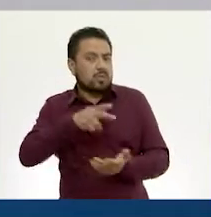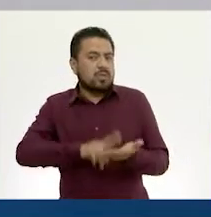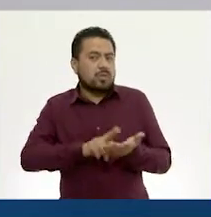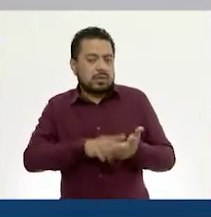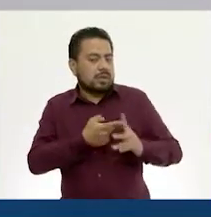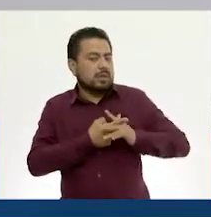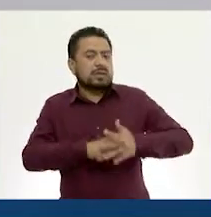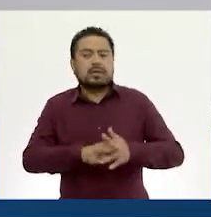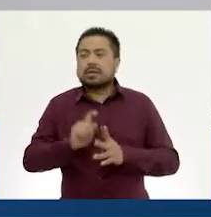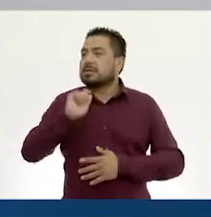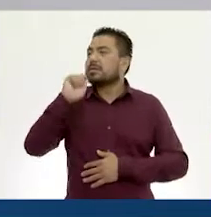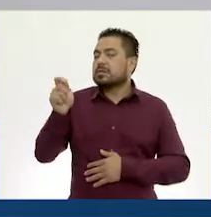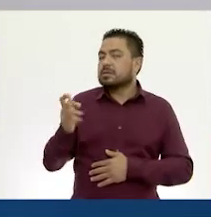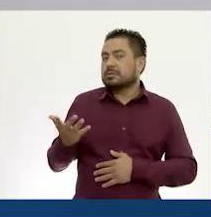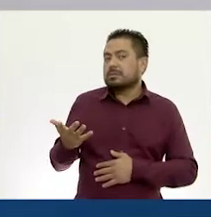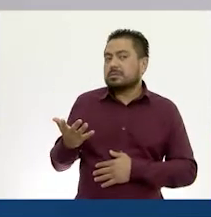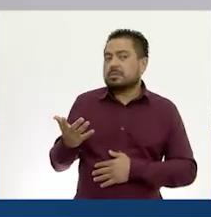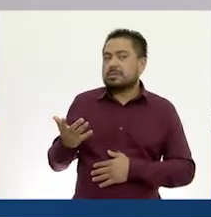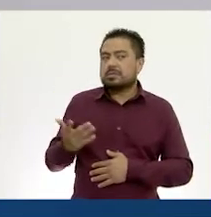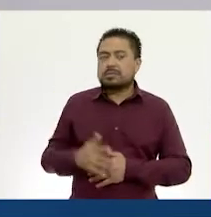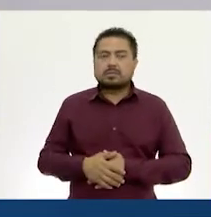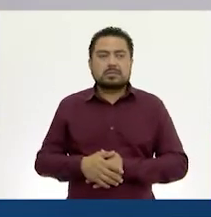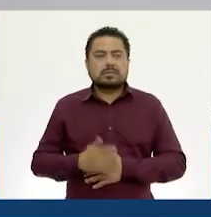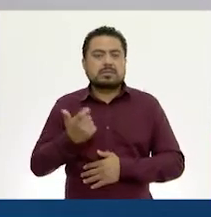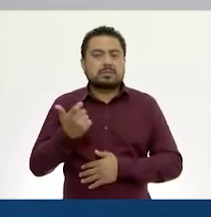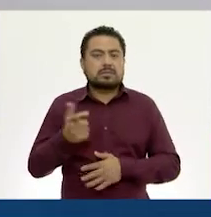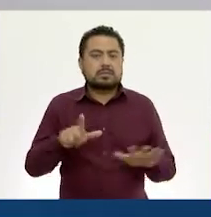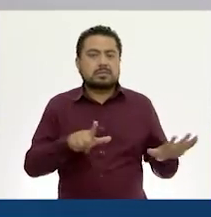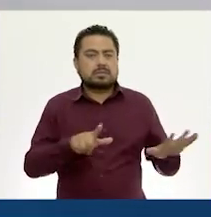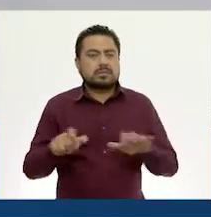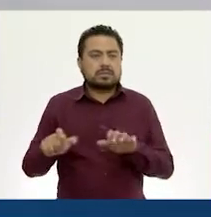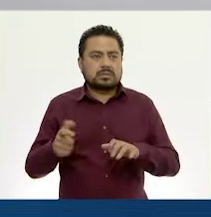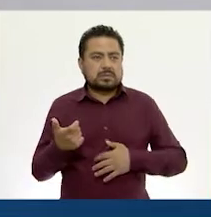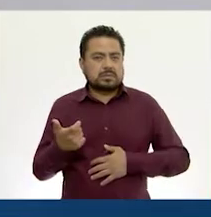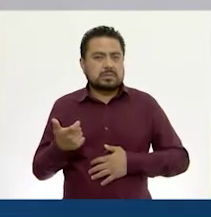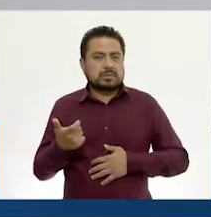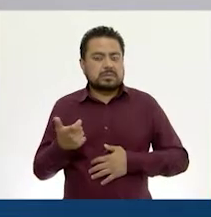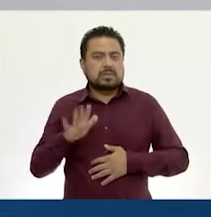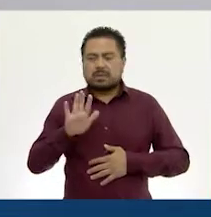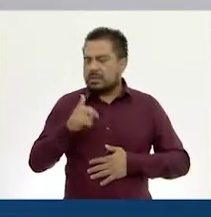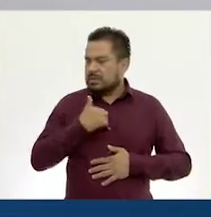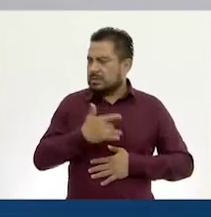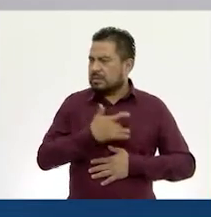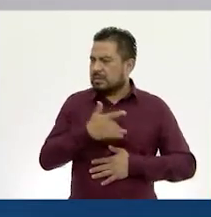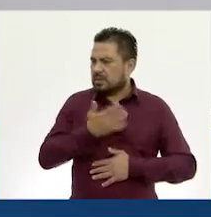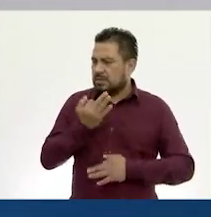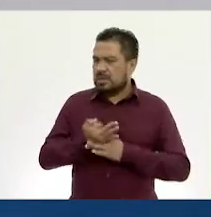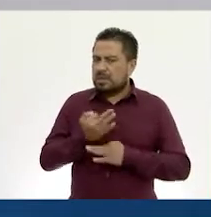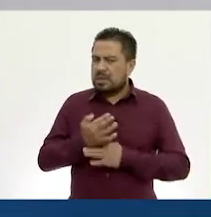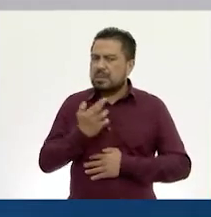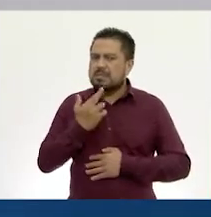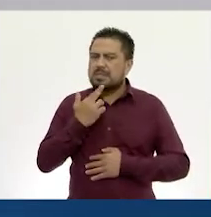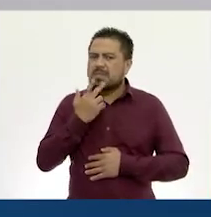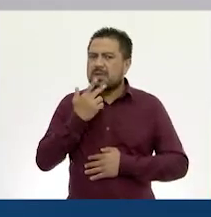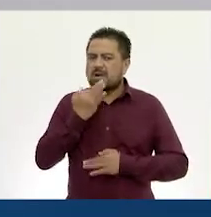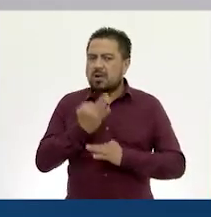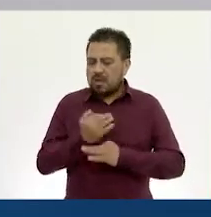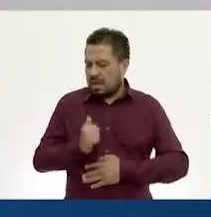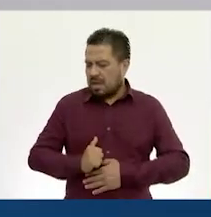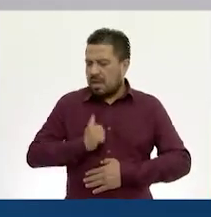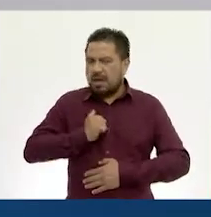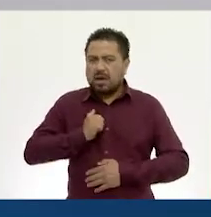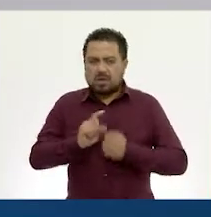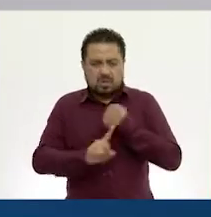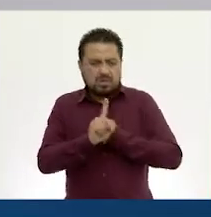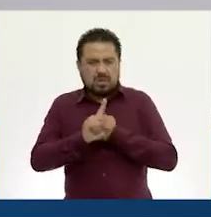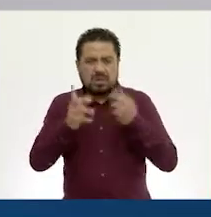inicial es de 700 pesos. Me parece a ahorita muy oportuno que aprovechemos este